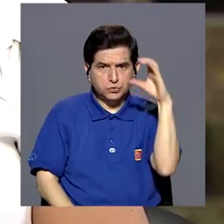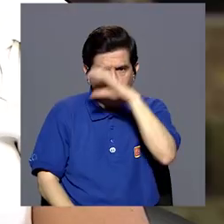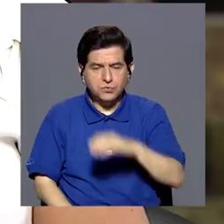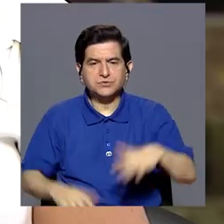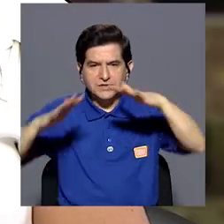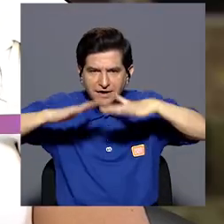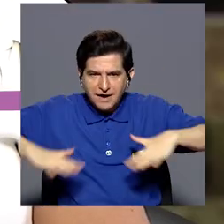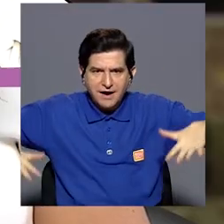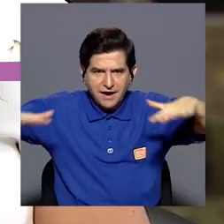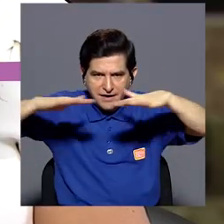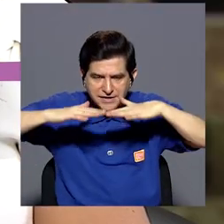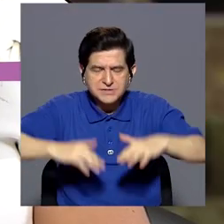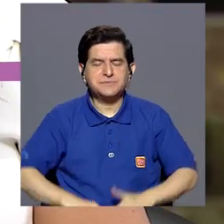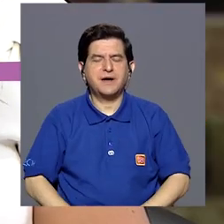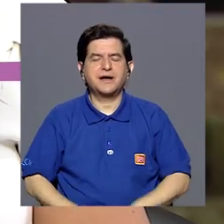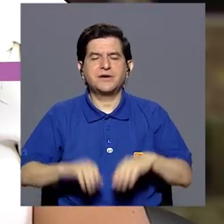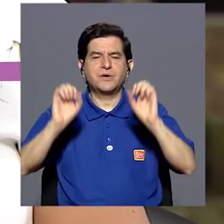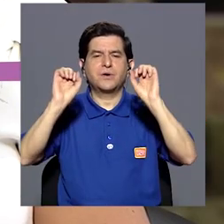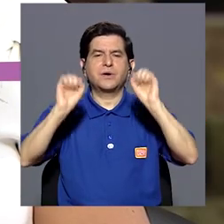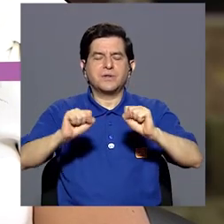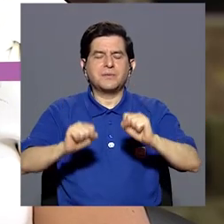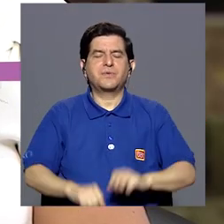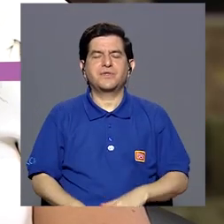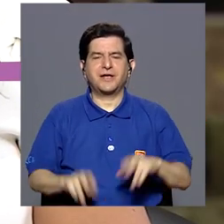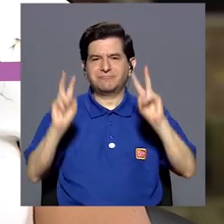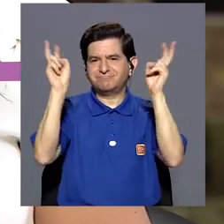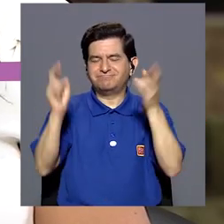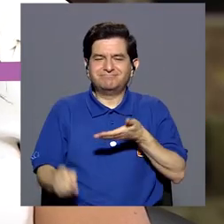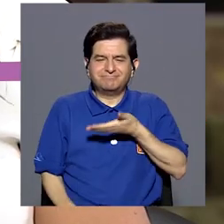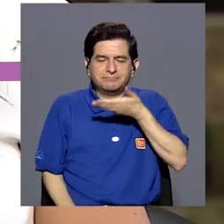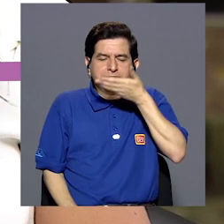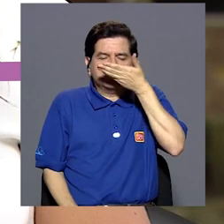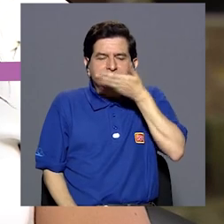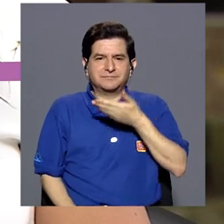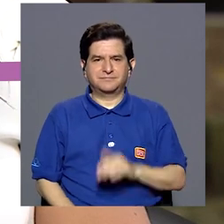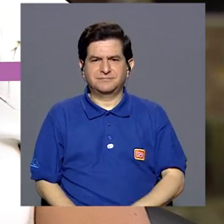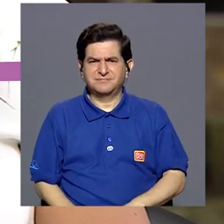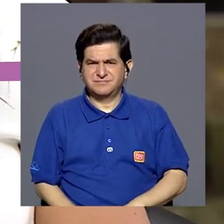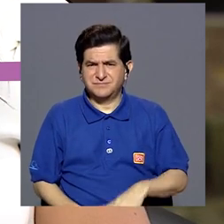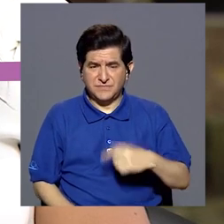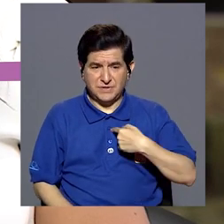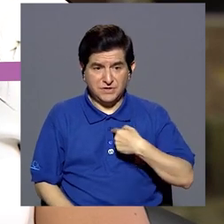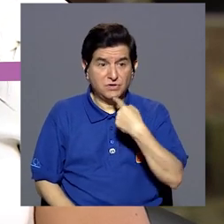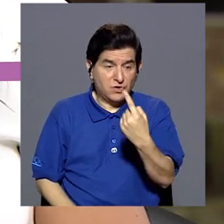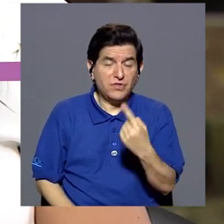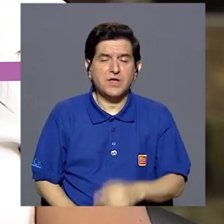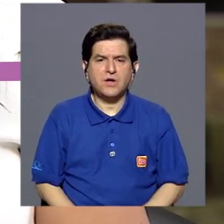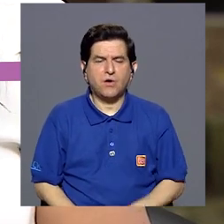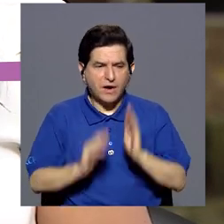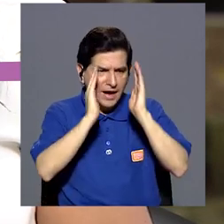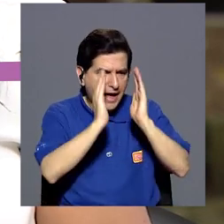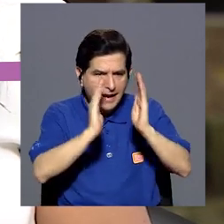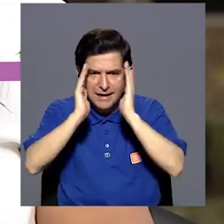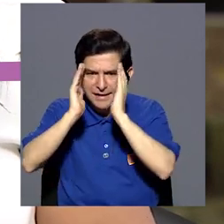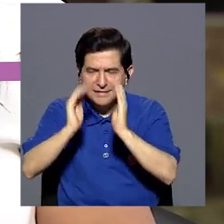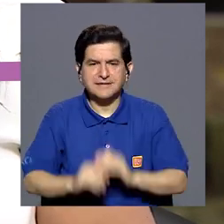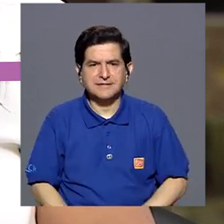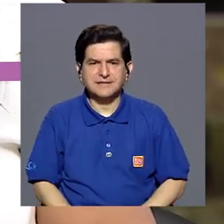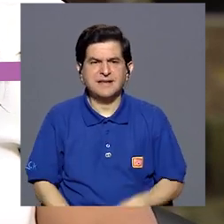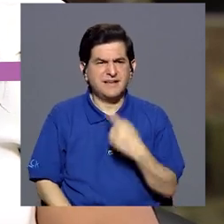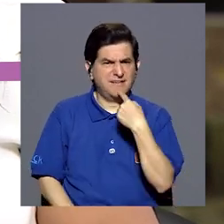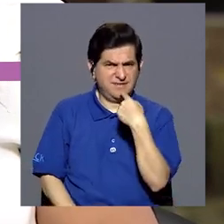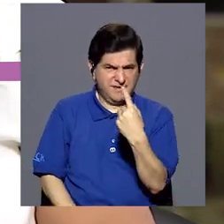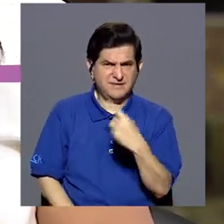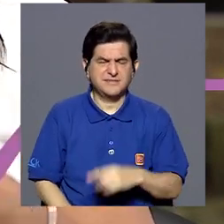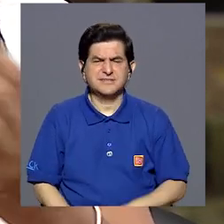espacios de respiro, les digo yo. Y por eso es que hemos ido, digamos, abordando. Cuando ellos identifican y